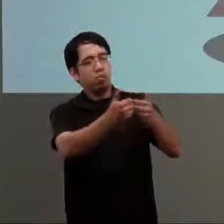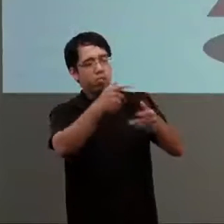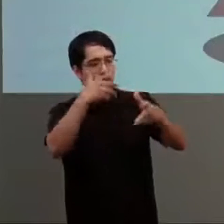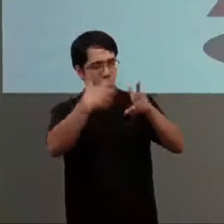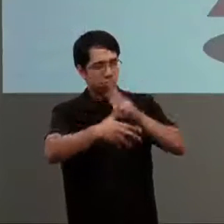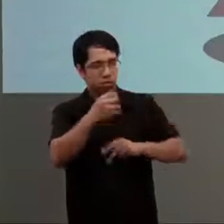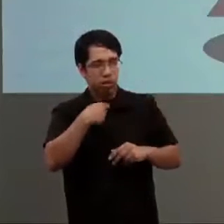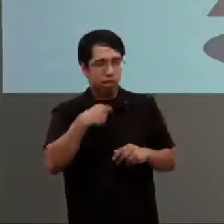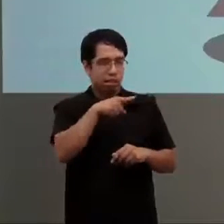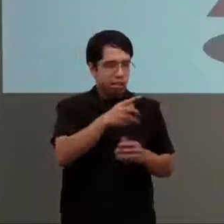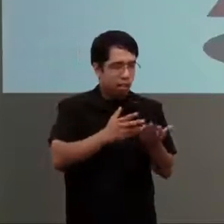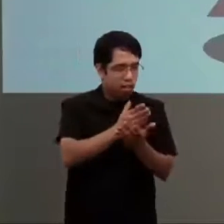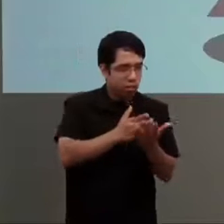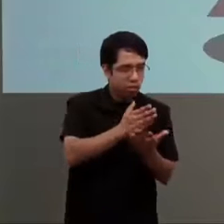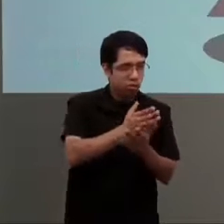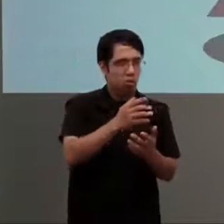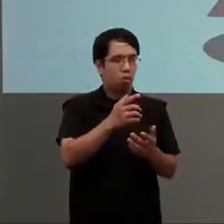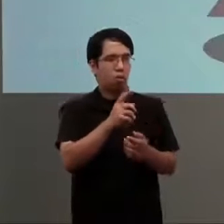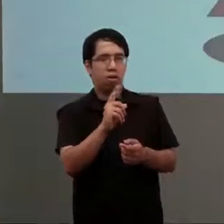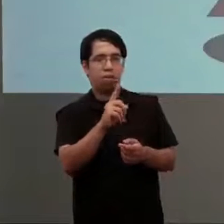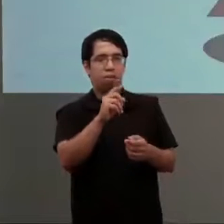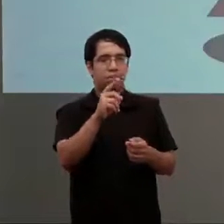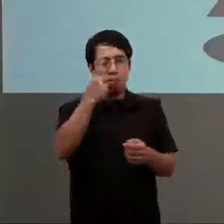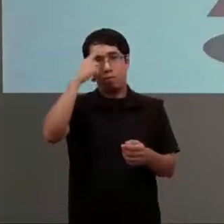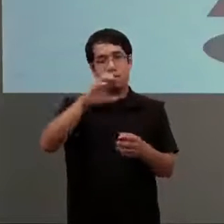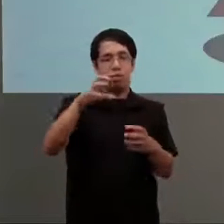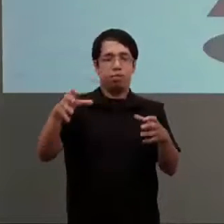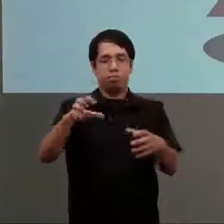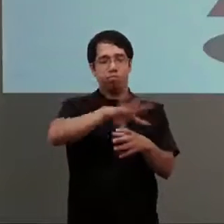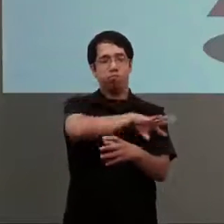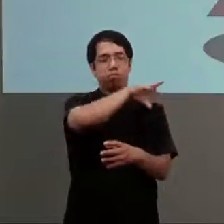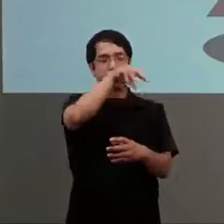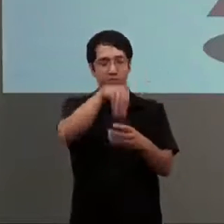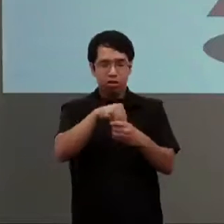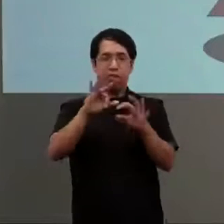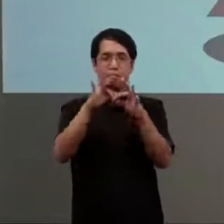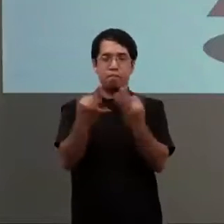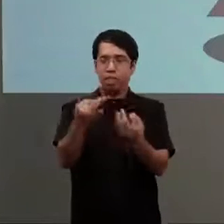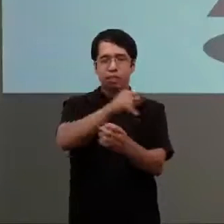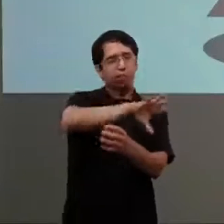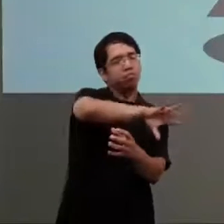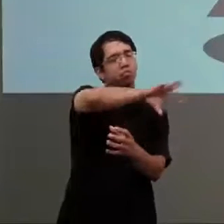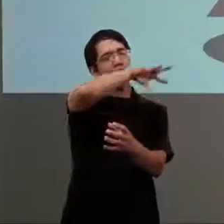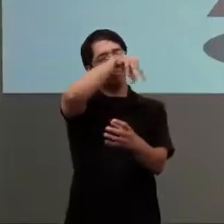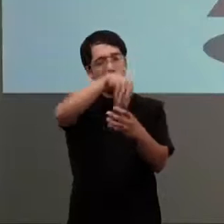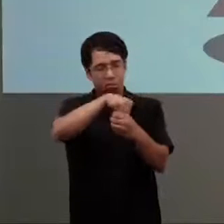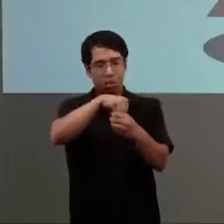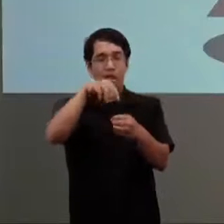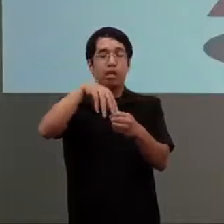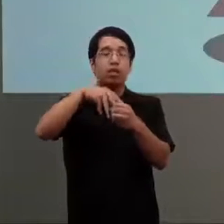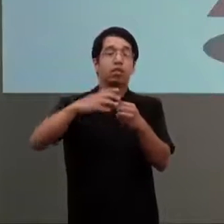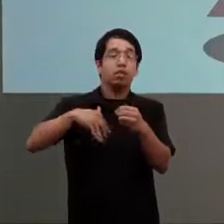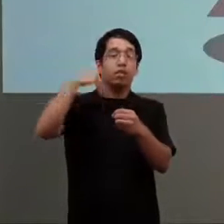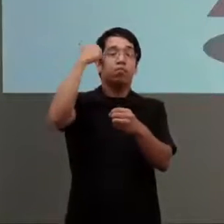utilicé no le sirve para incluirse desde el primer círculo social que es la familia luego la